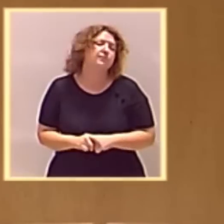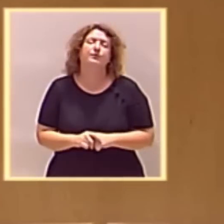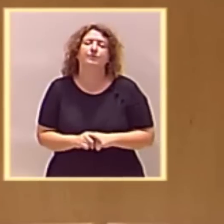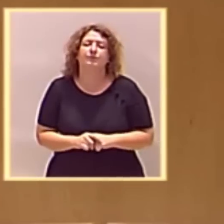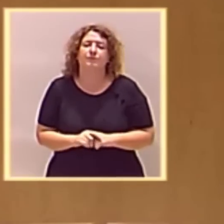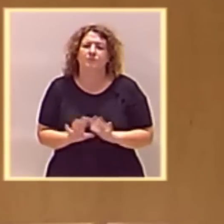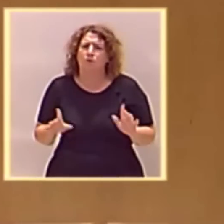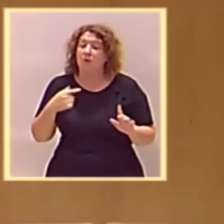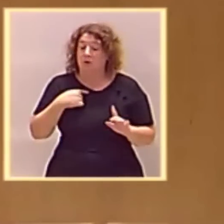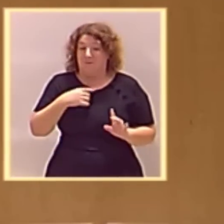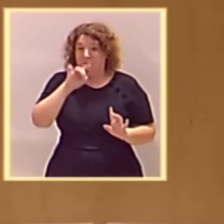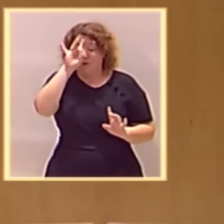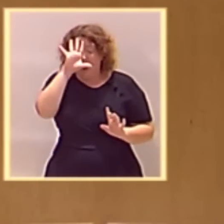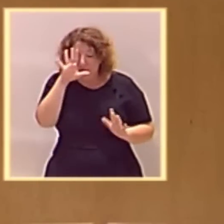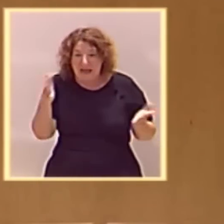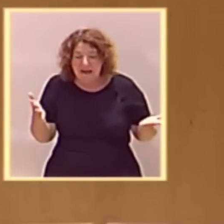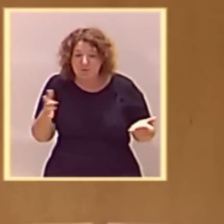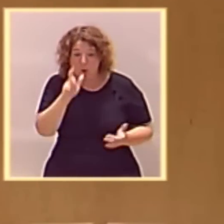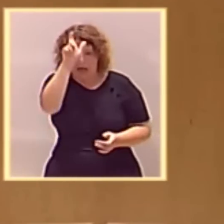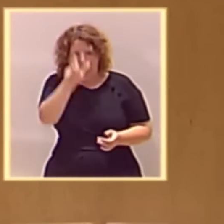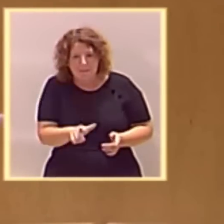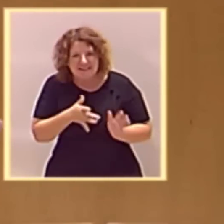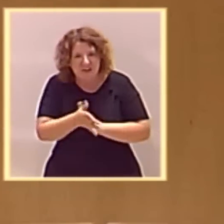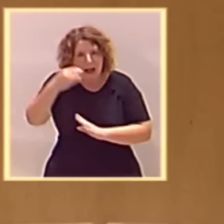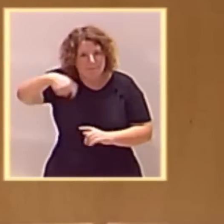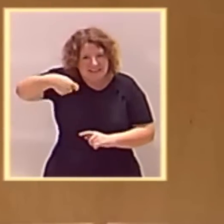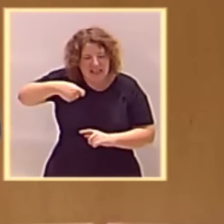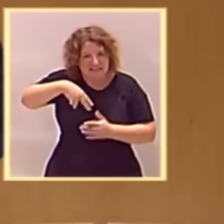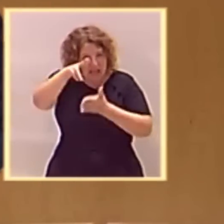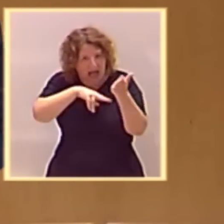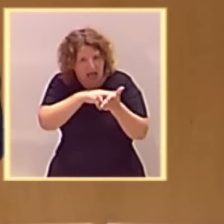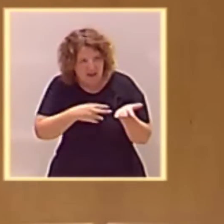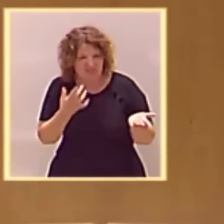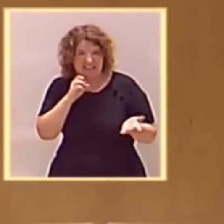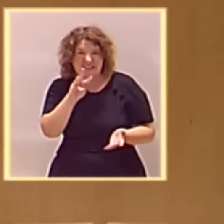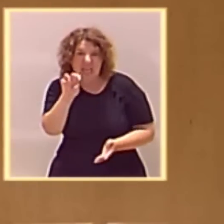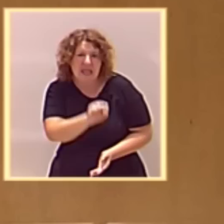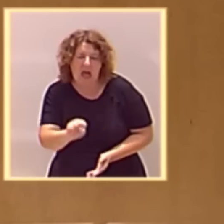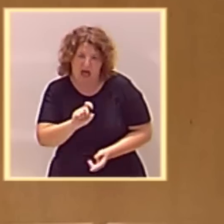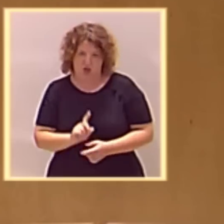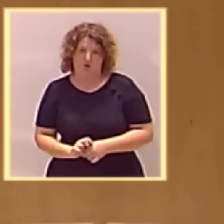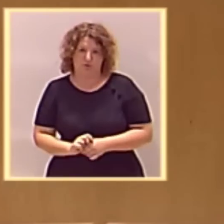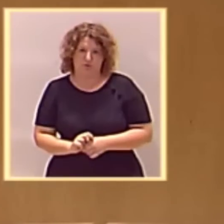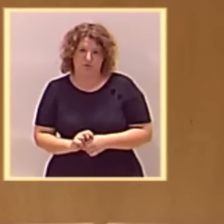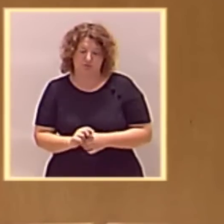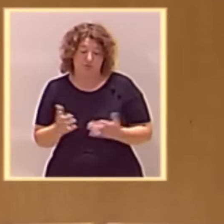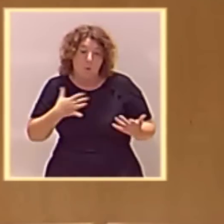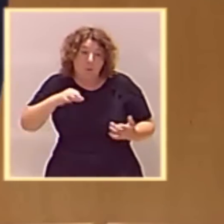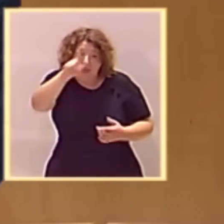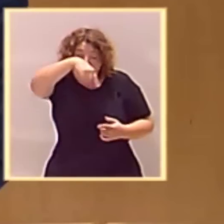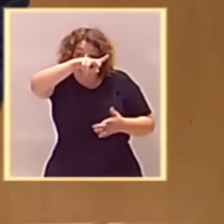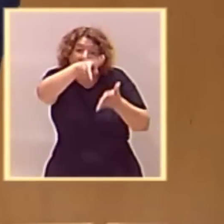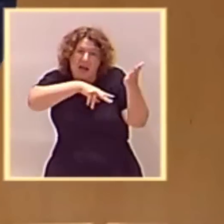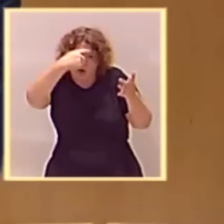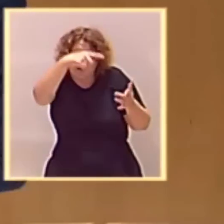Y es aún más sorprendente, viniendo de una persona que ha sido presidenta de la Junta de Galicia durante 13 años. Y que, a lo mejor, los gallegos seguro lo